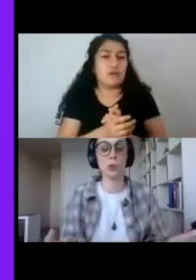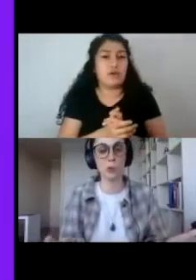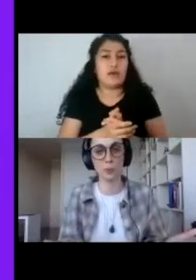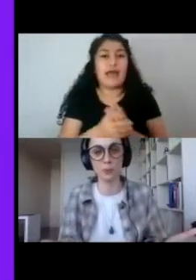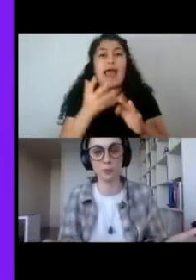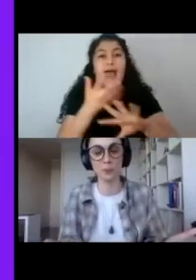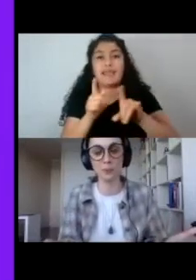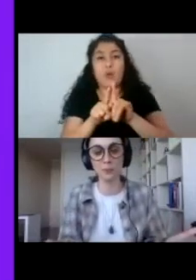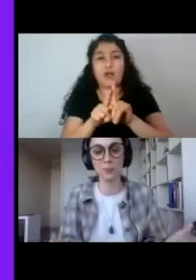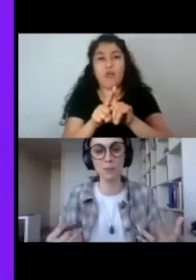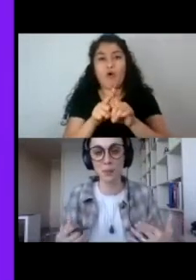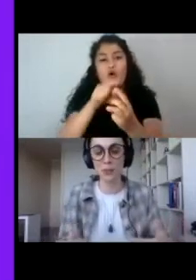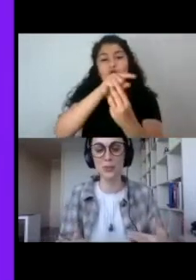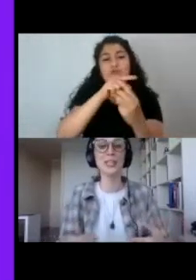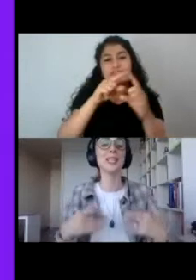amoroso.